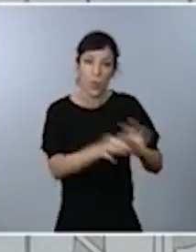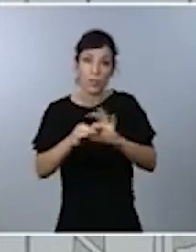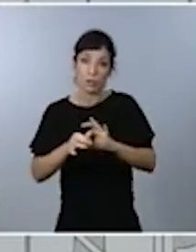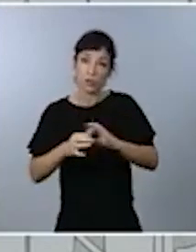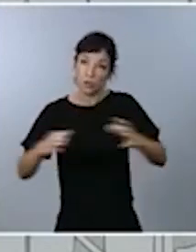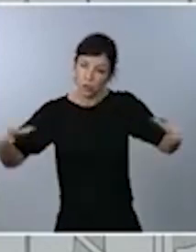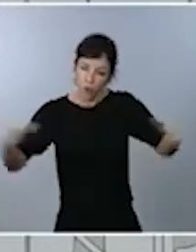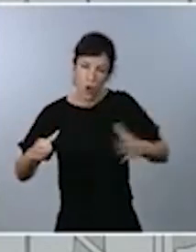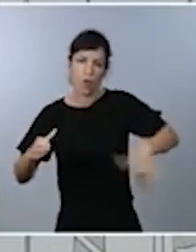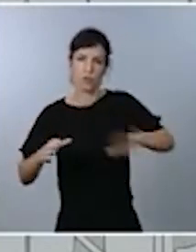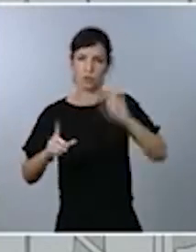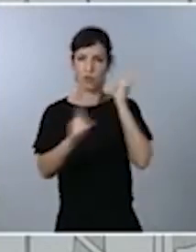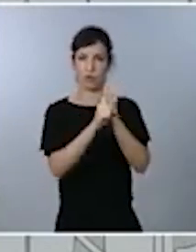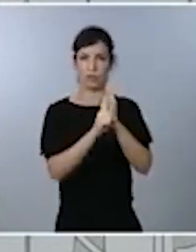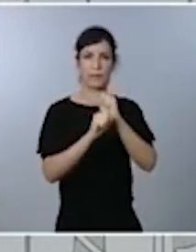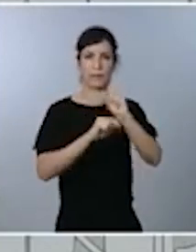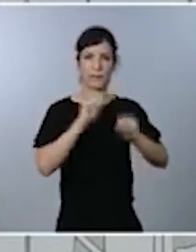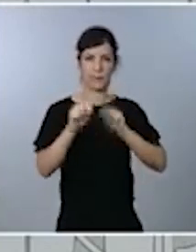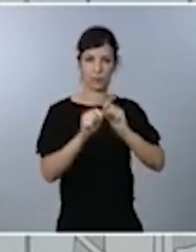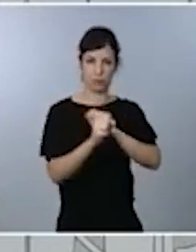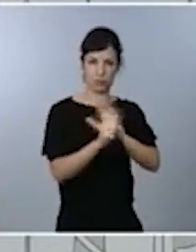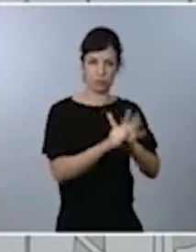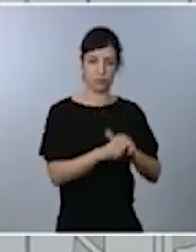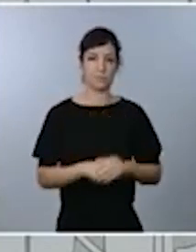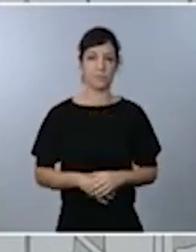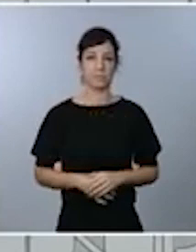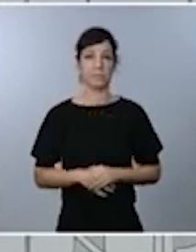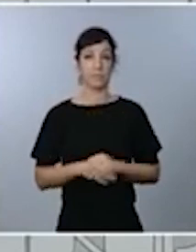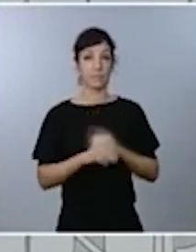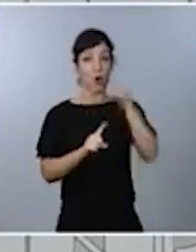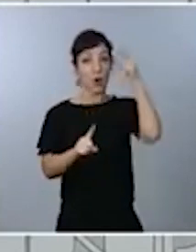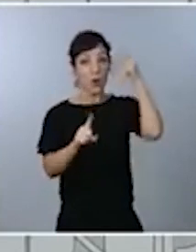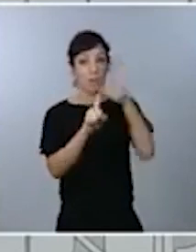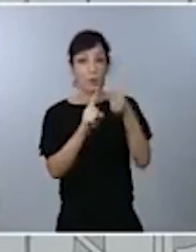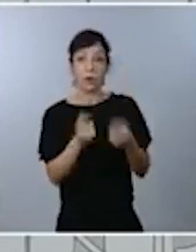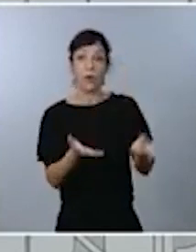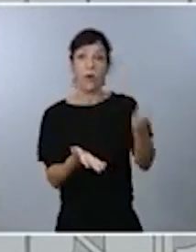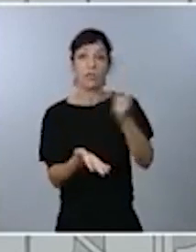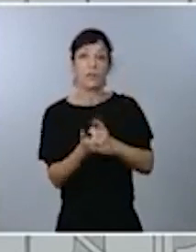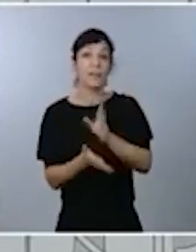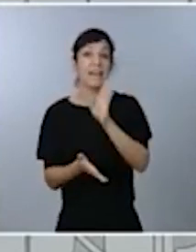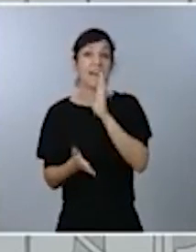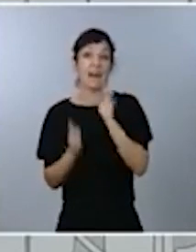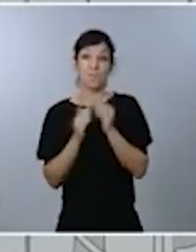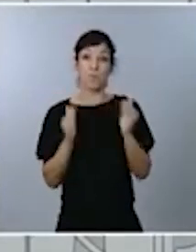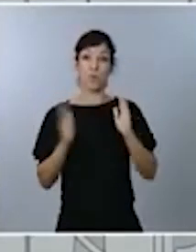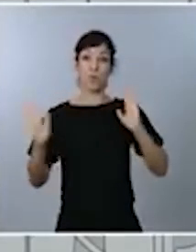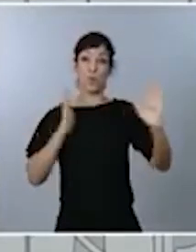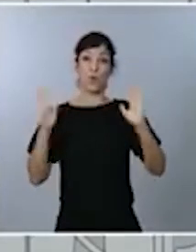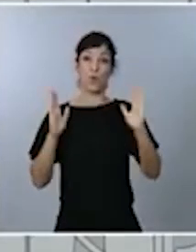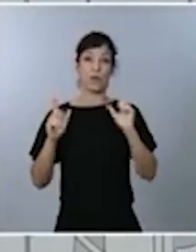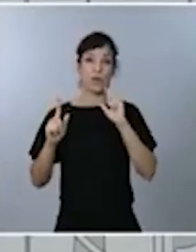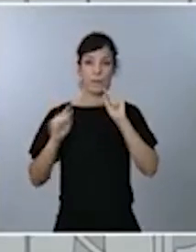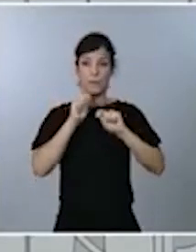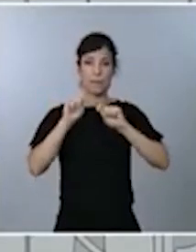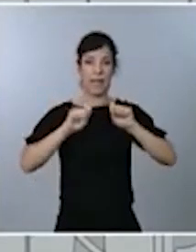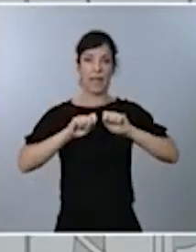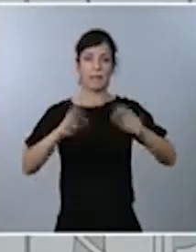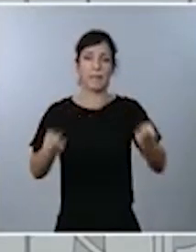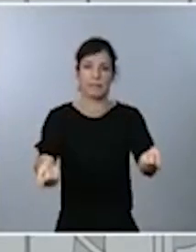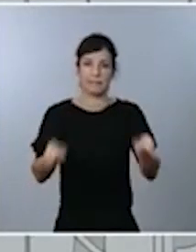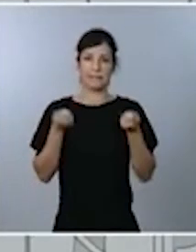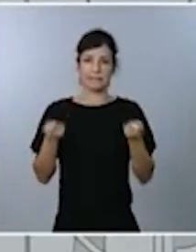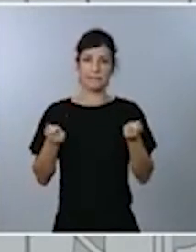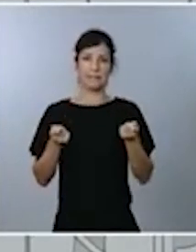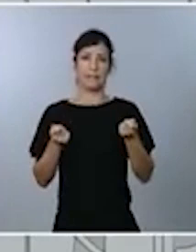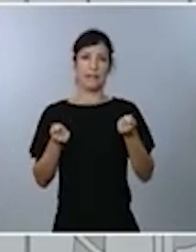virus. El objetivo vuelve a ser el que conocíamos en la primera ola, contener la pandemia, doblegar la segunda curva,